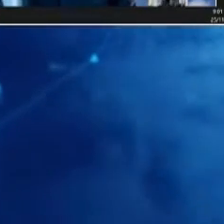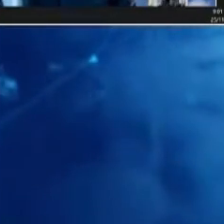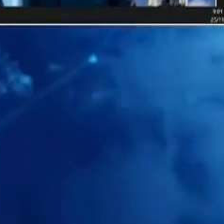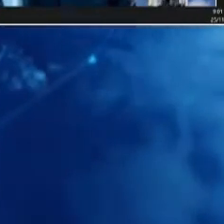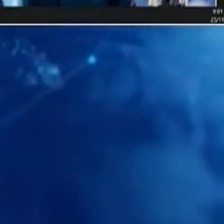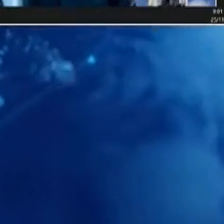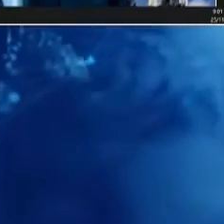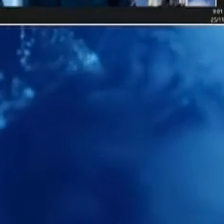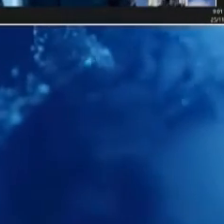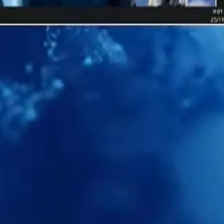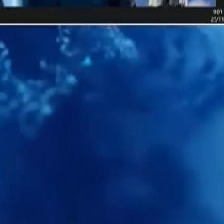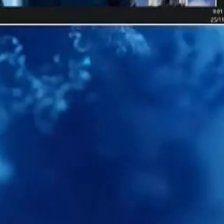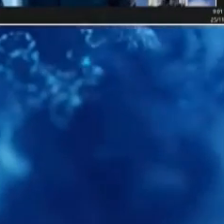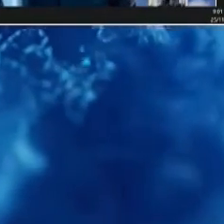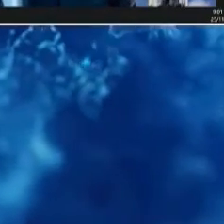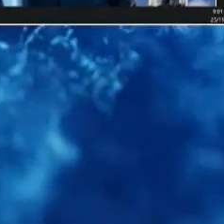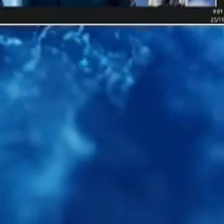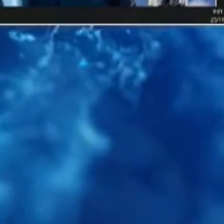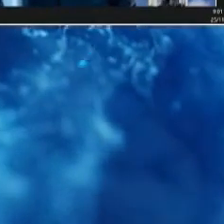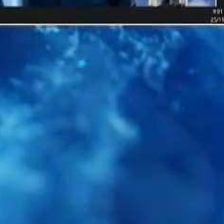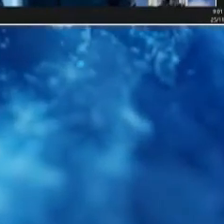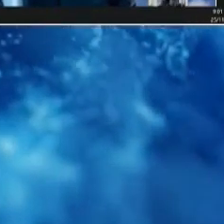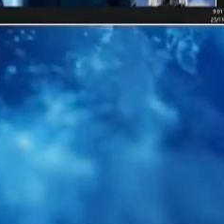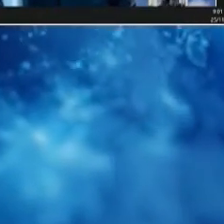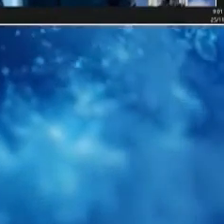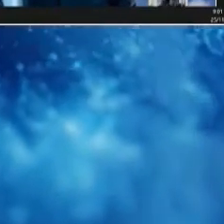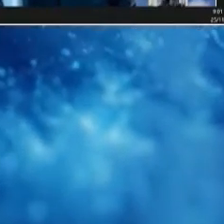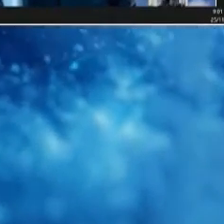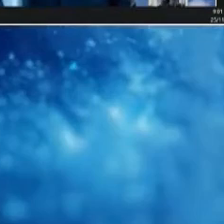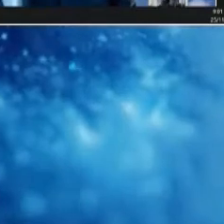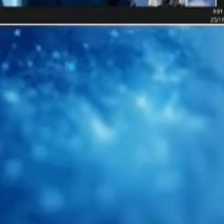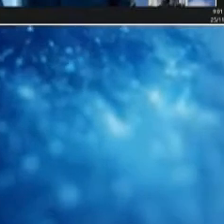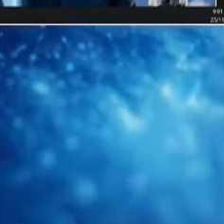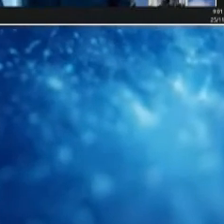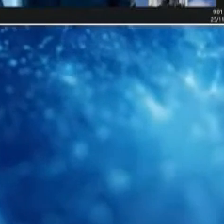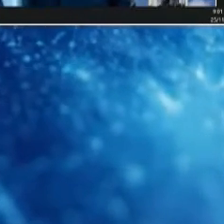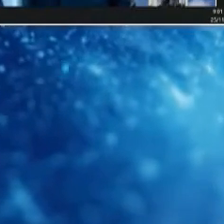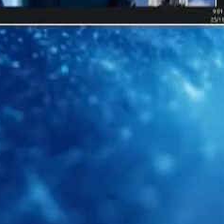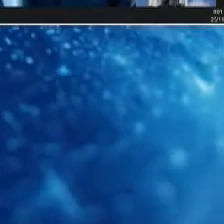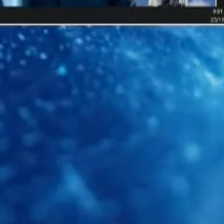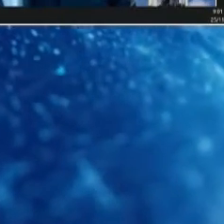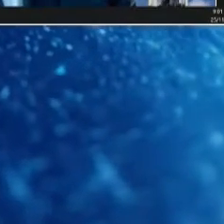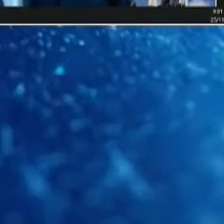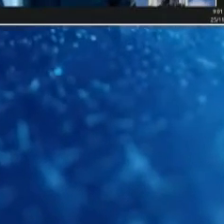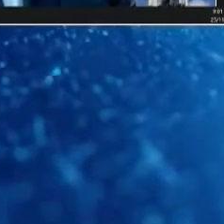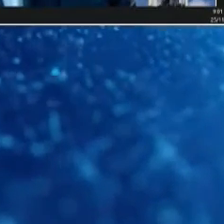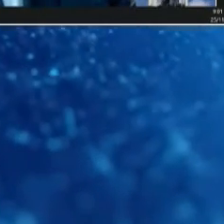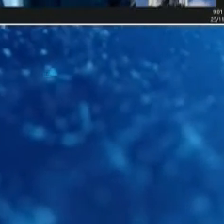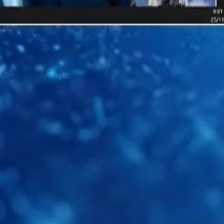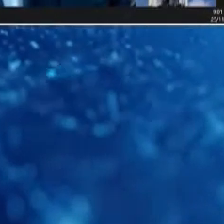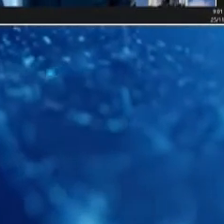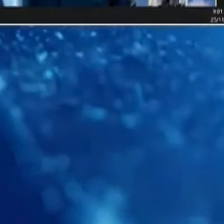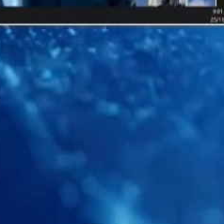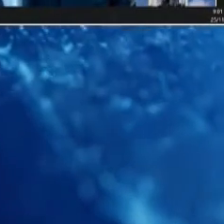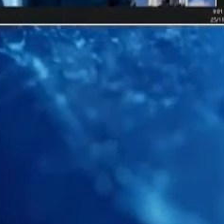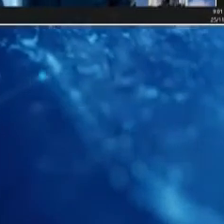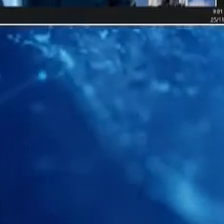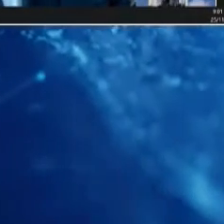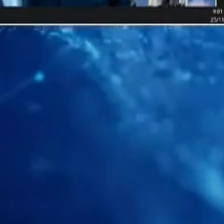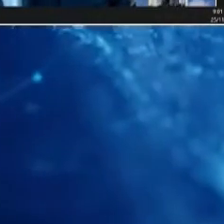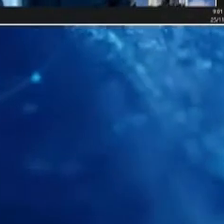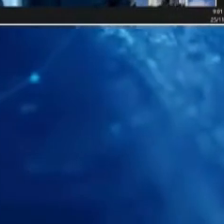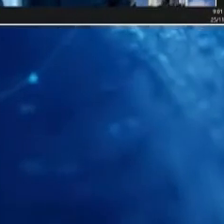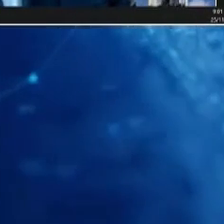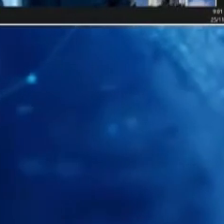República. Trabaja en la UIT desde hace más de 30 años, donde ha ocupado diversos cargos de responsabilidad en las